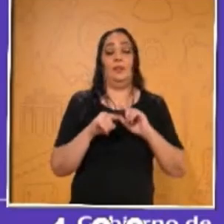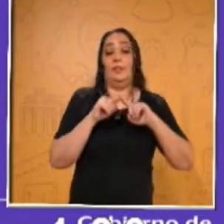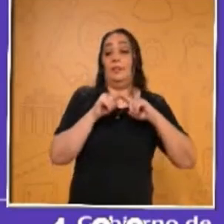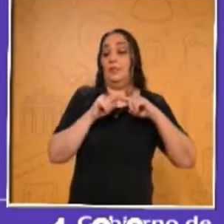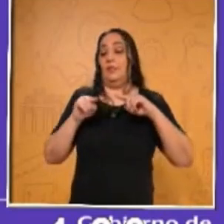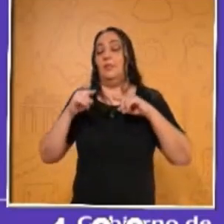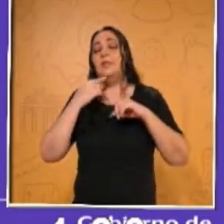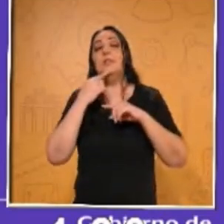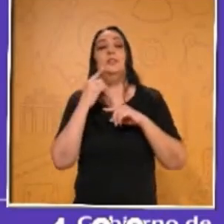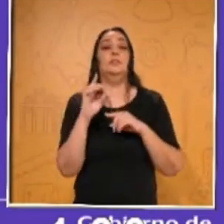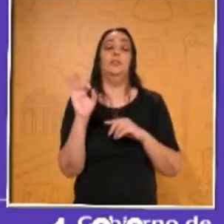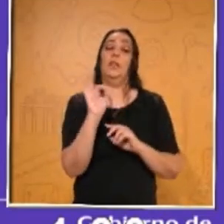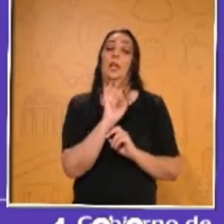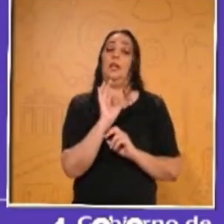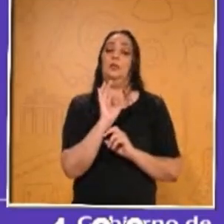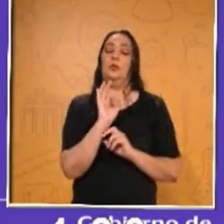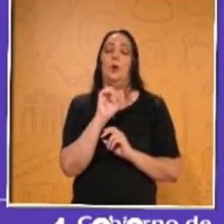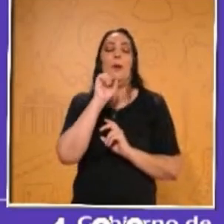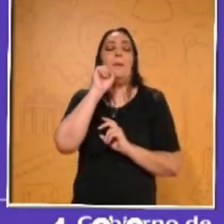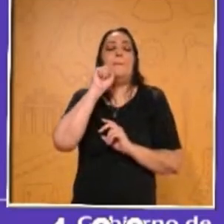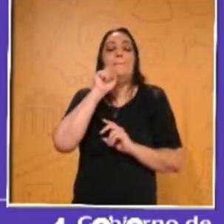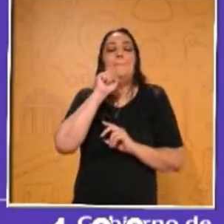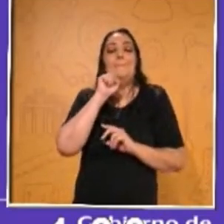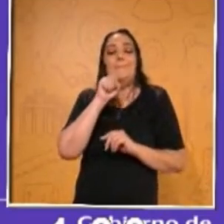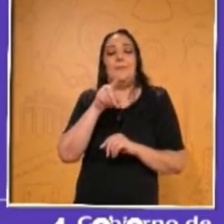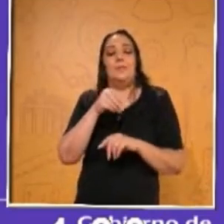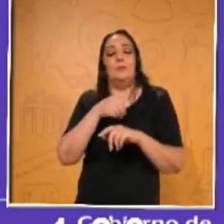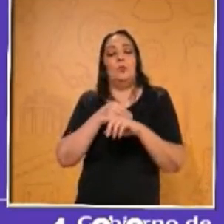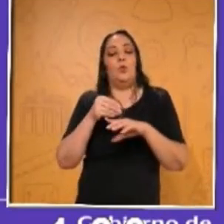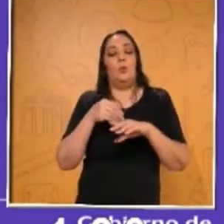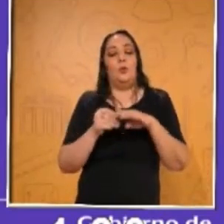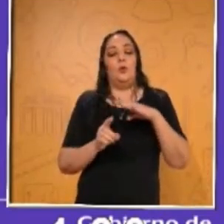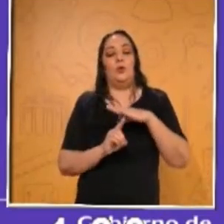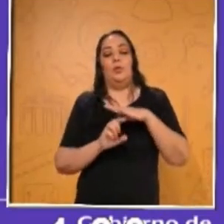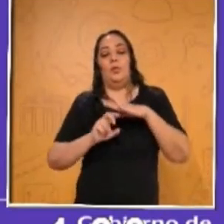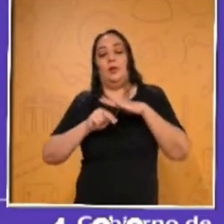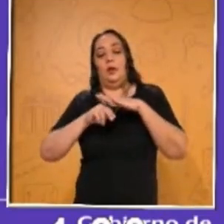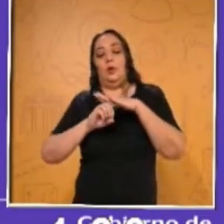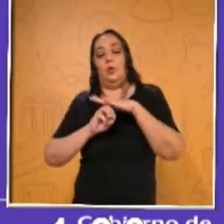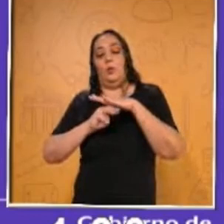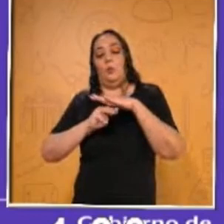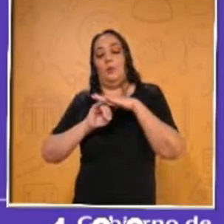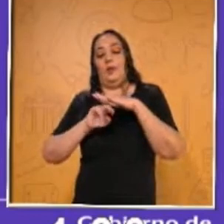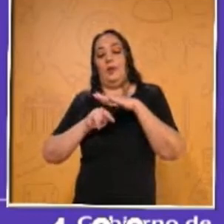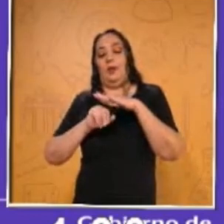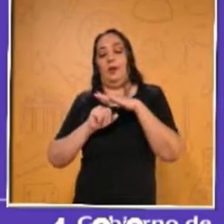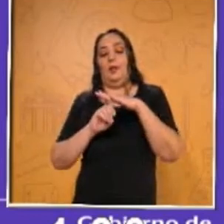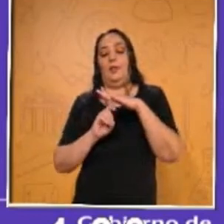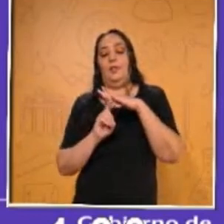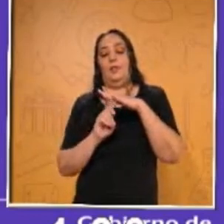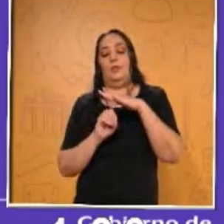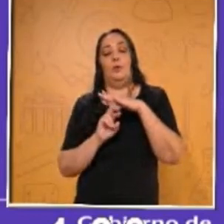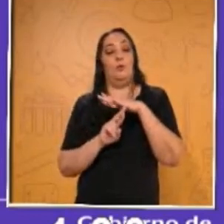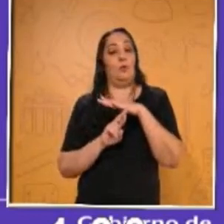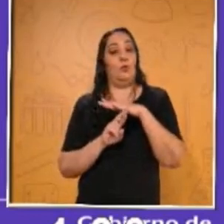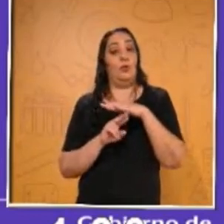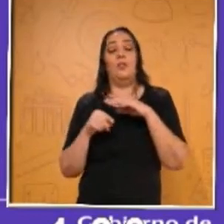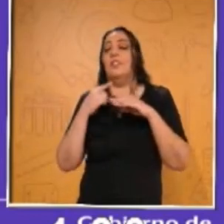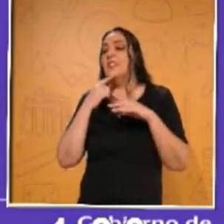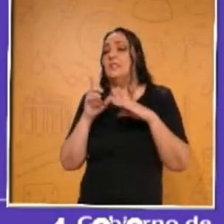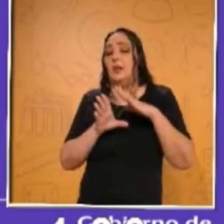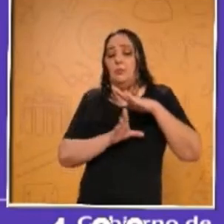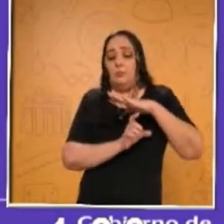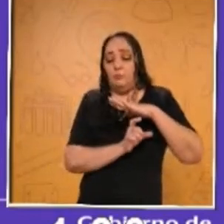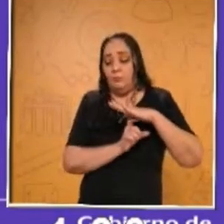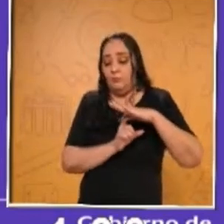que si tenemos un mismo denominador quiere decir que van a pasar directamente igualito. No lo